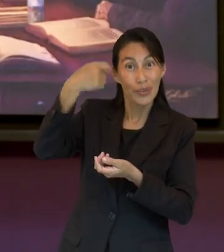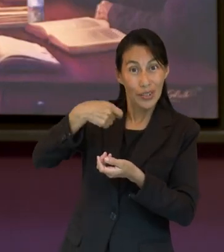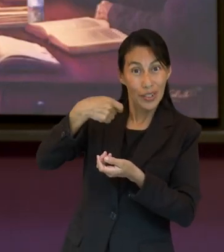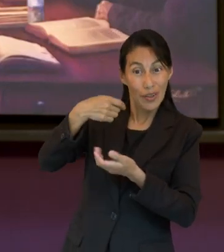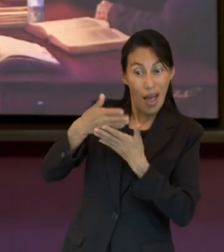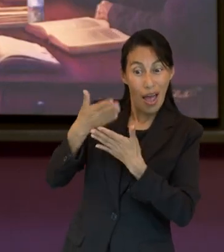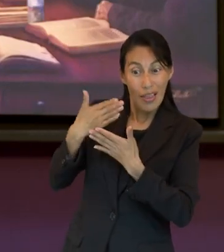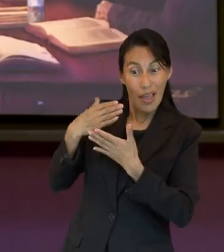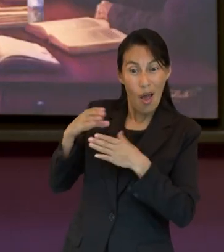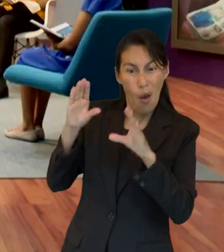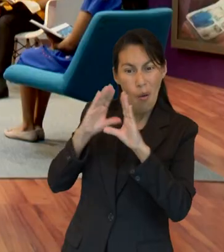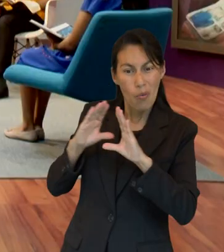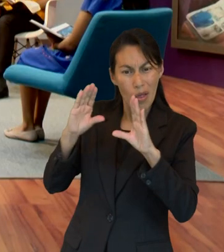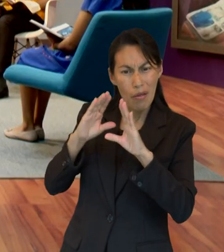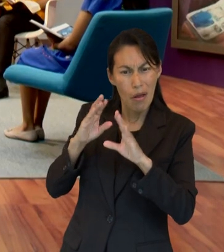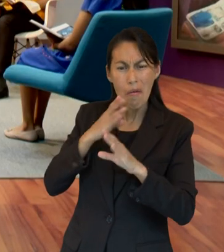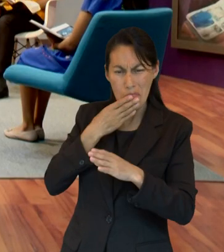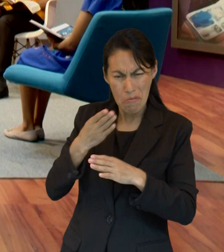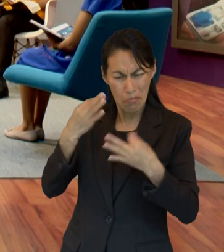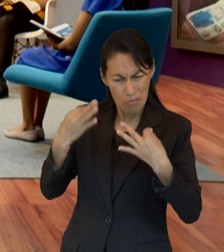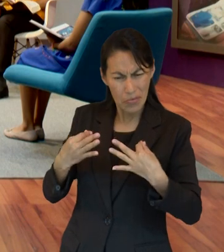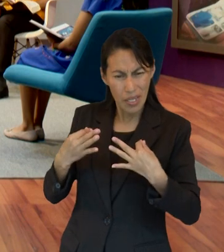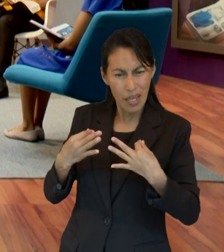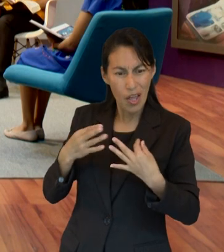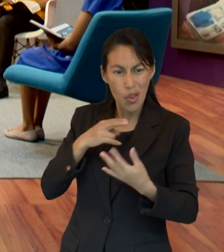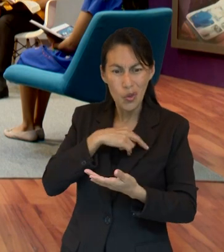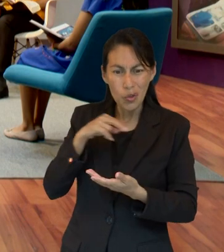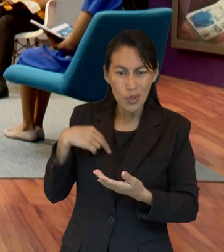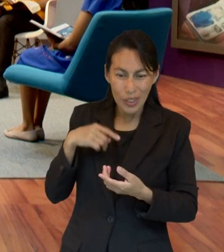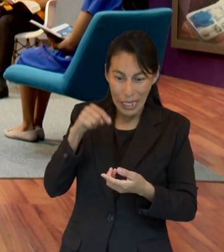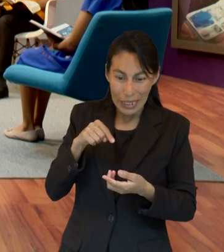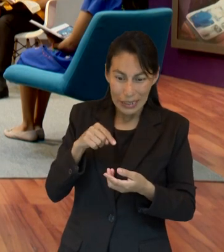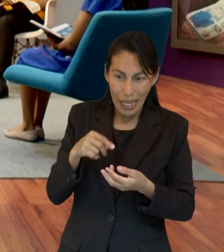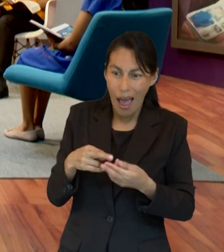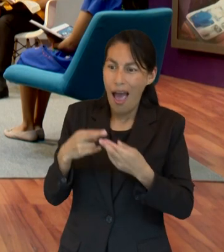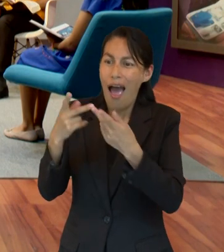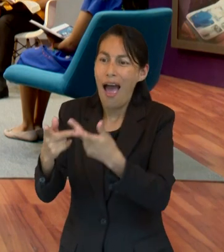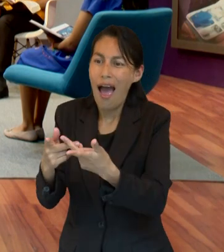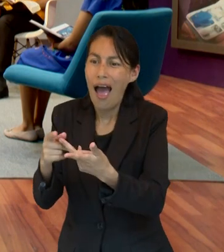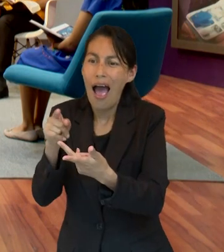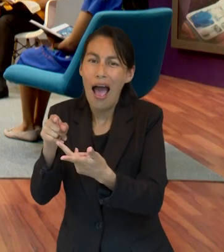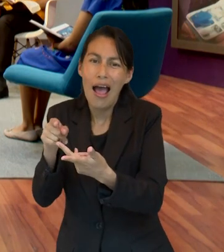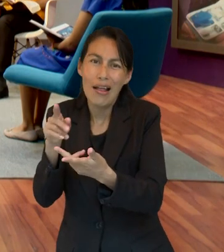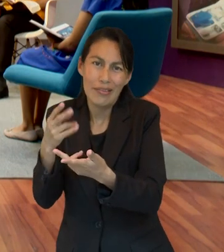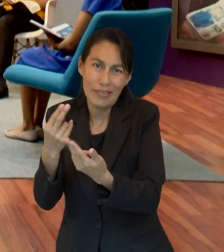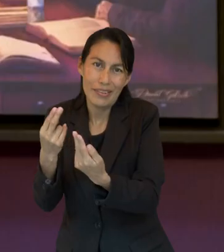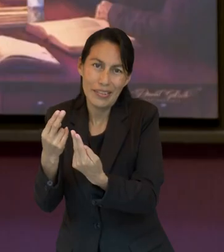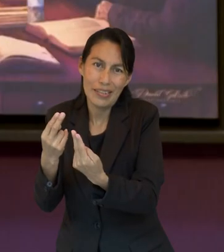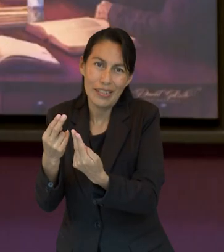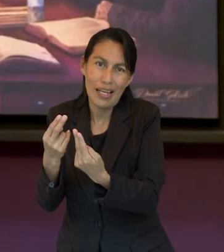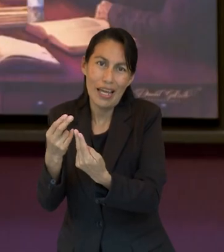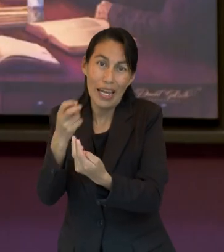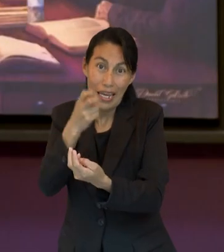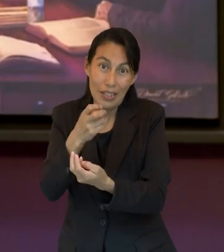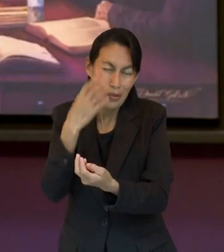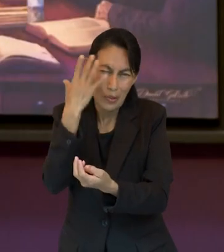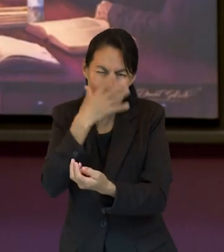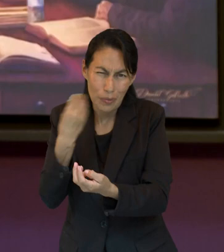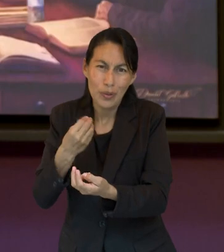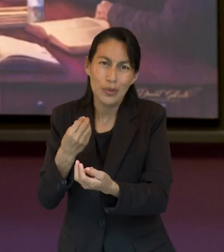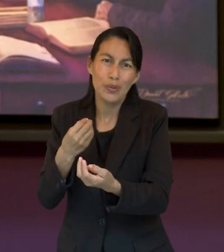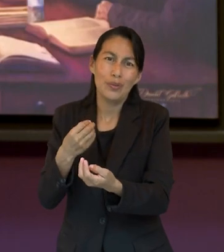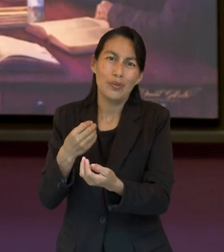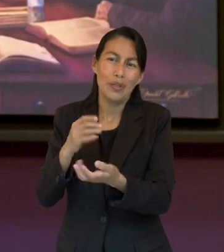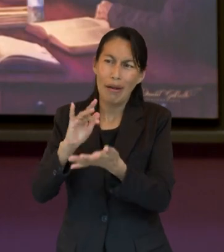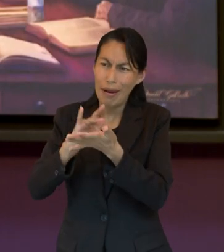hemos sido beneficiados bendecidos con una computadora ¿cómo no vamos a regalar esta computadora a alguien que la necesita? así